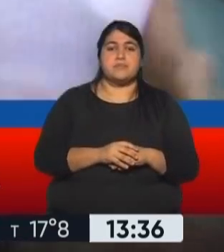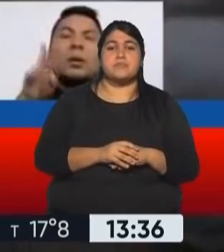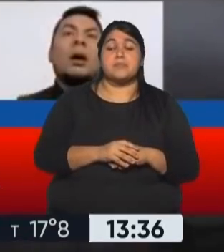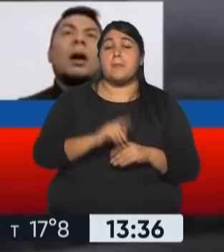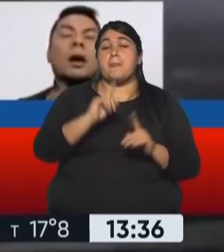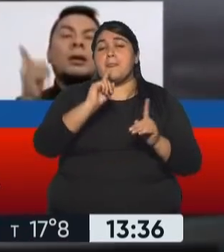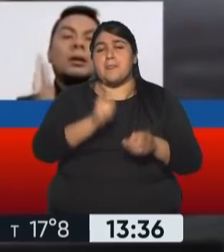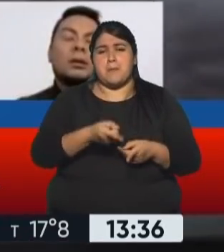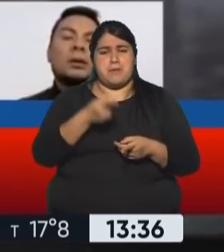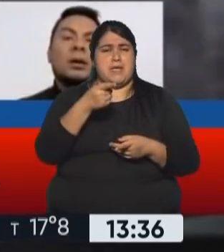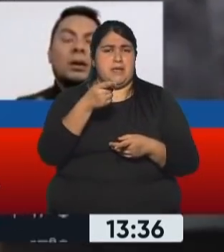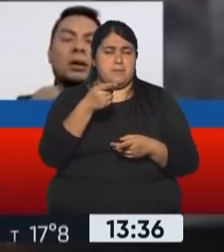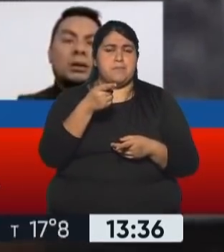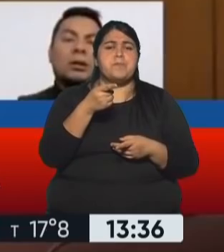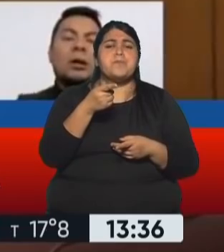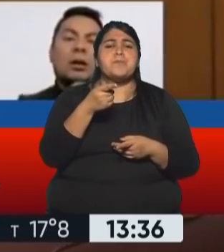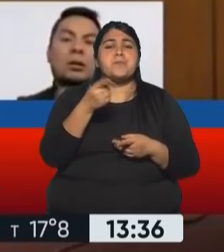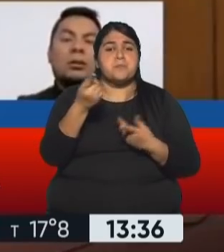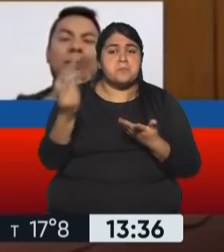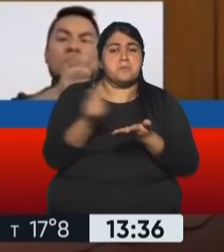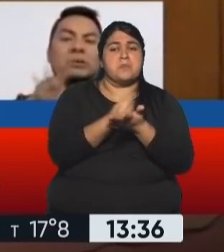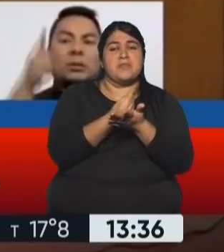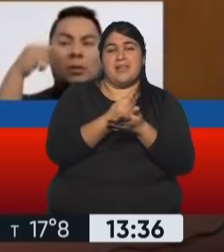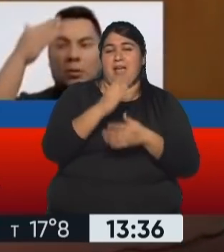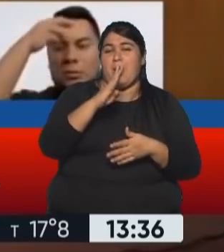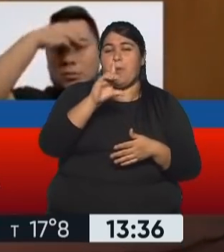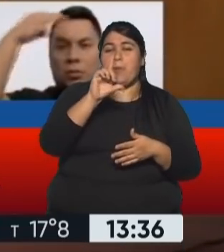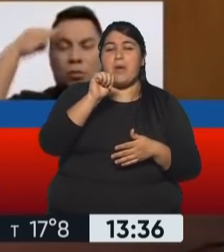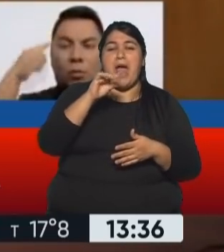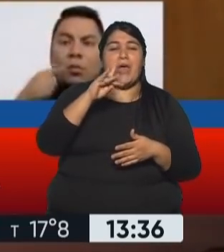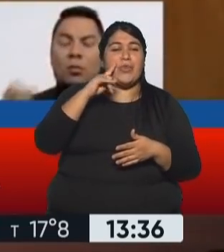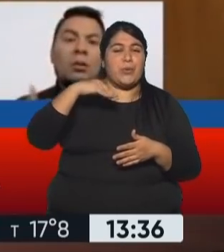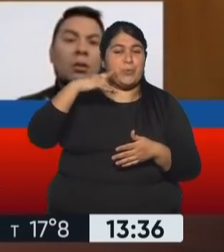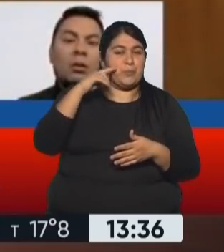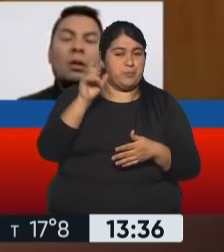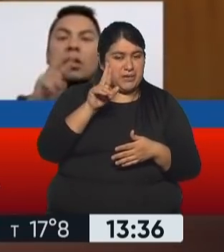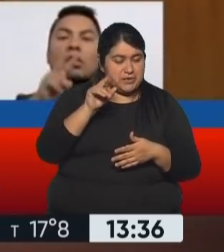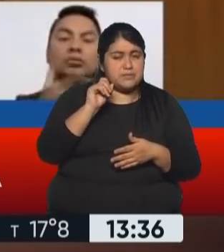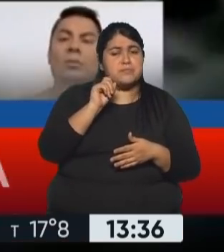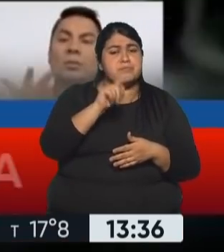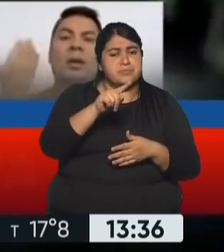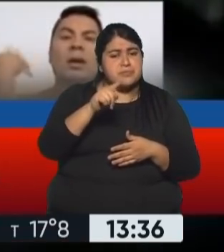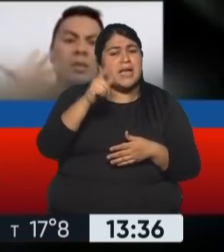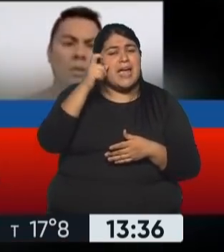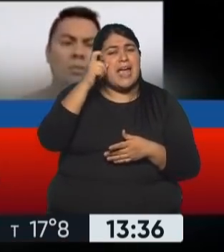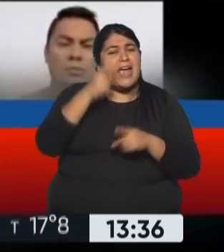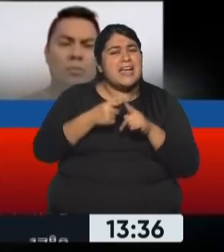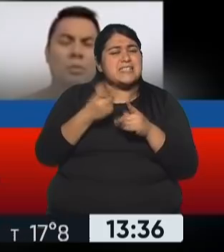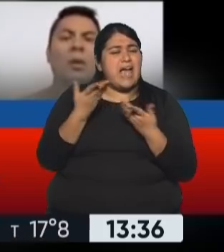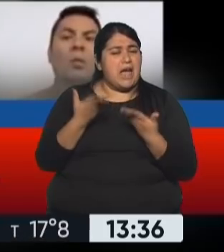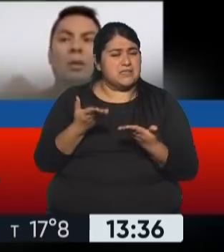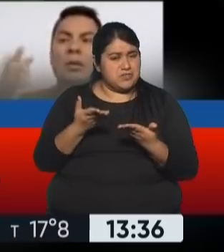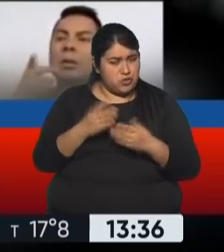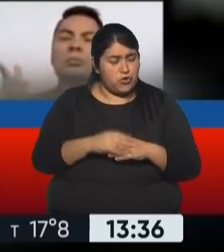También resultó significativa la aparición de Vladimiro Montesinos, el oscuro ex asesor de Alberto Fujimori y jefe de sus